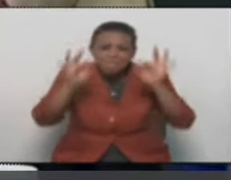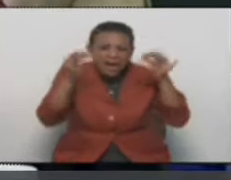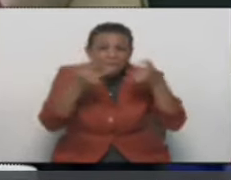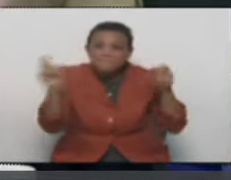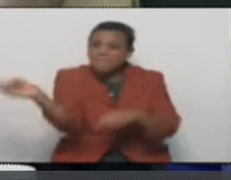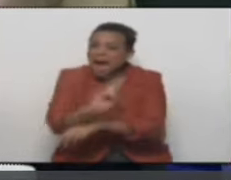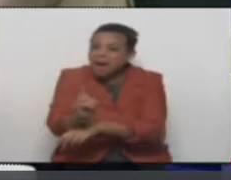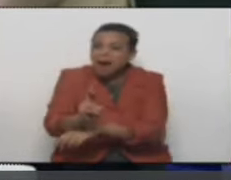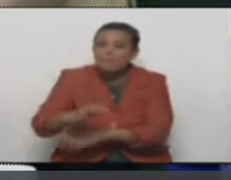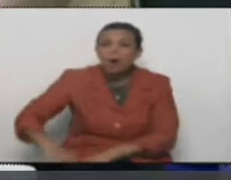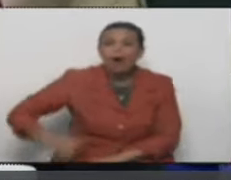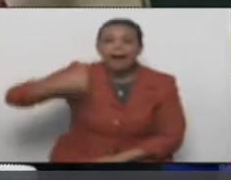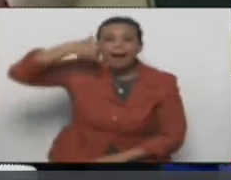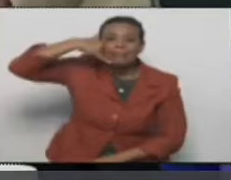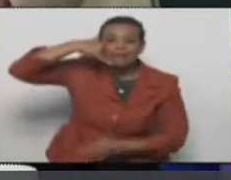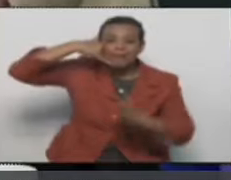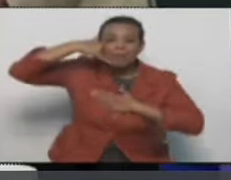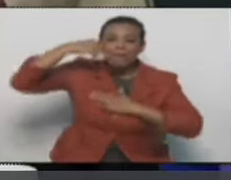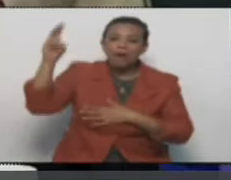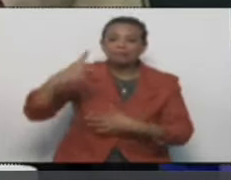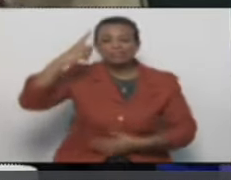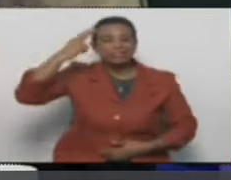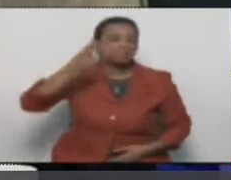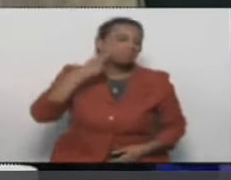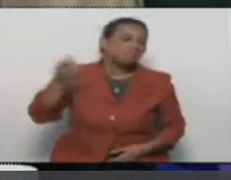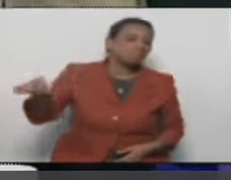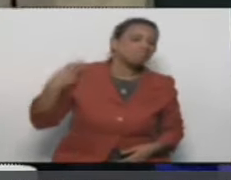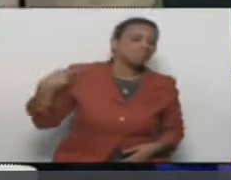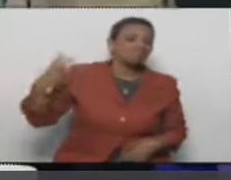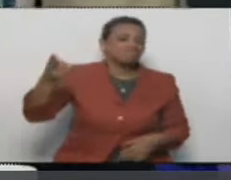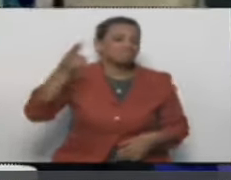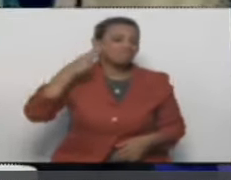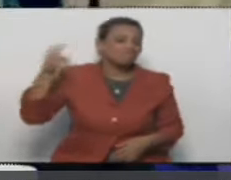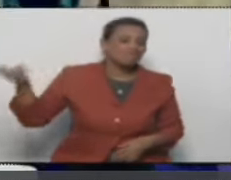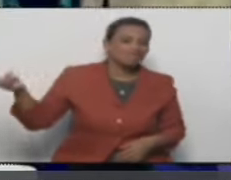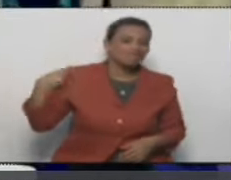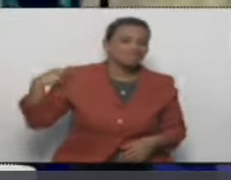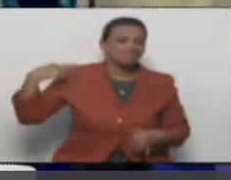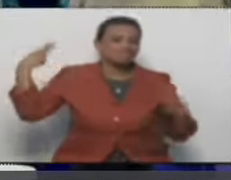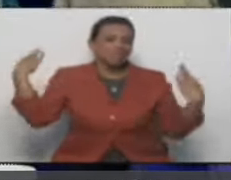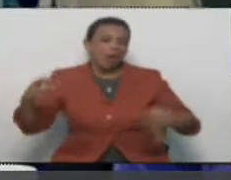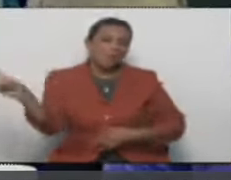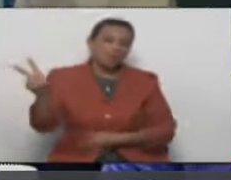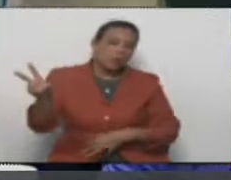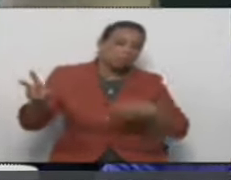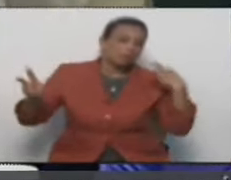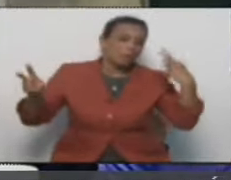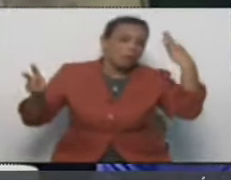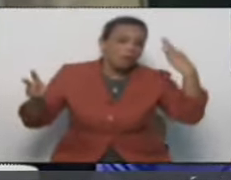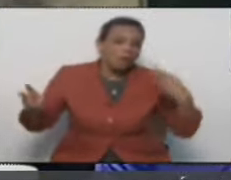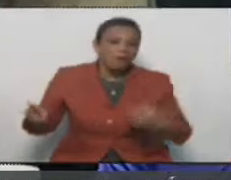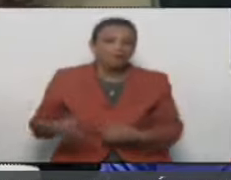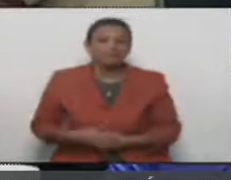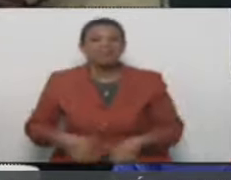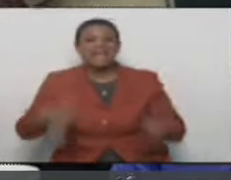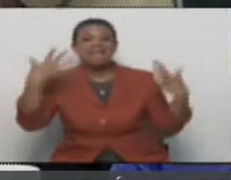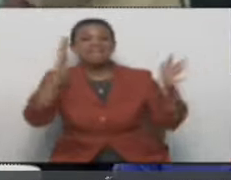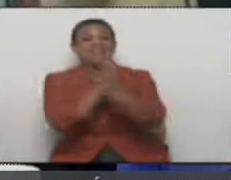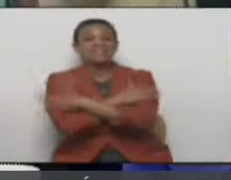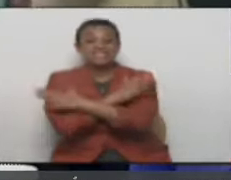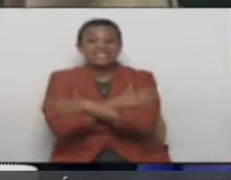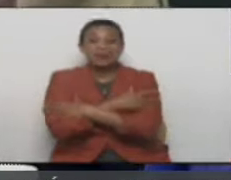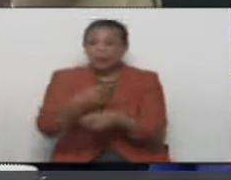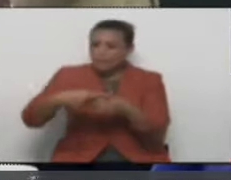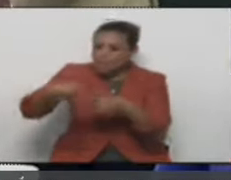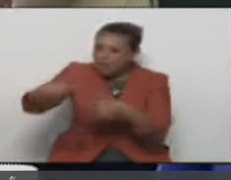veloz que CanTV. Para que respeten, pues. Así es. Ah, chocala ahí. Ah, te felicito. Primo teníamos